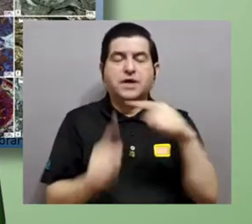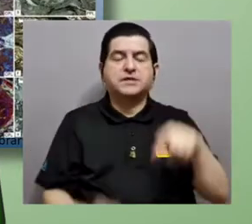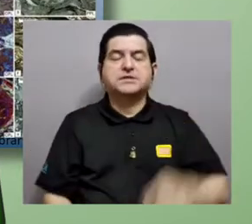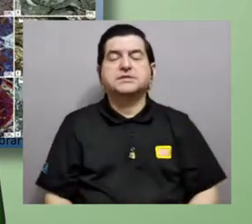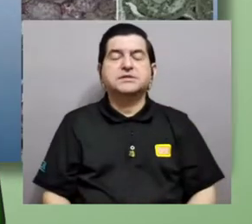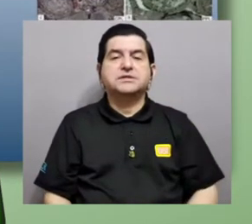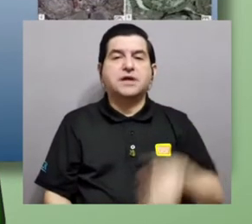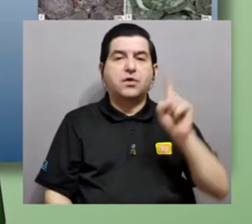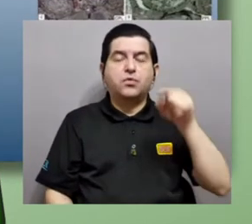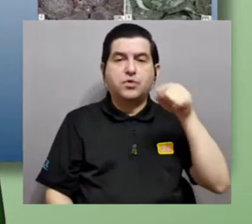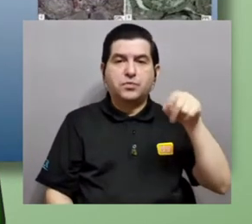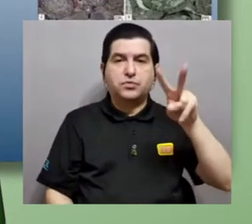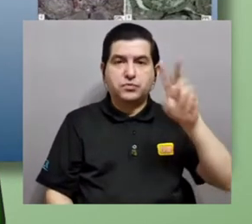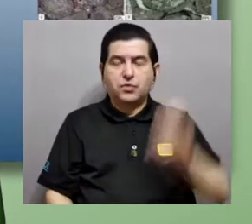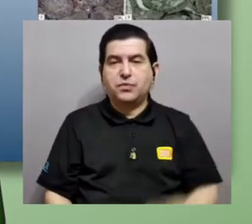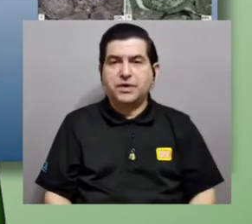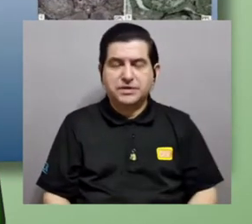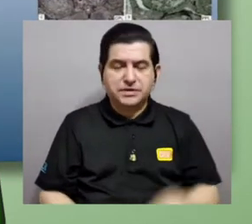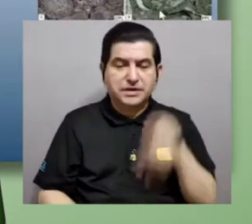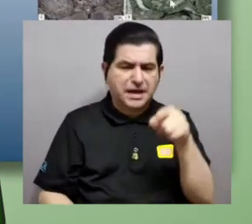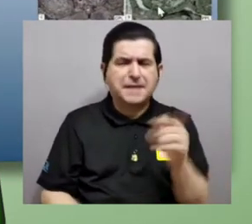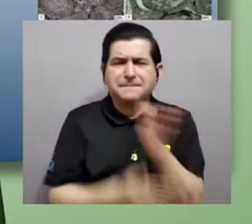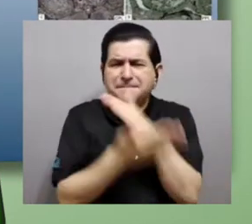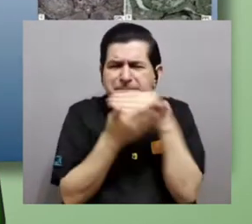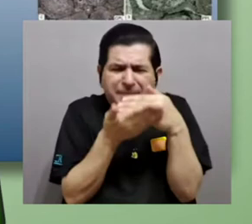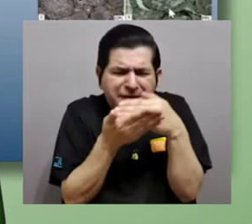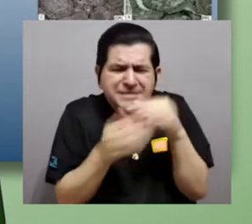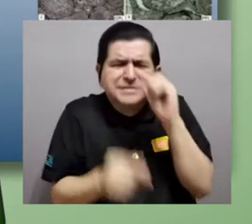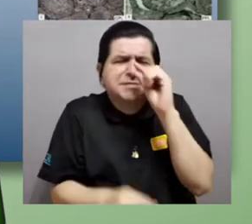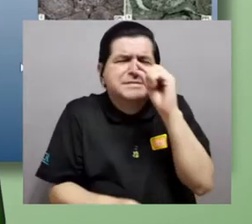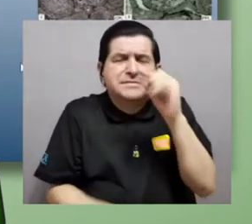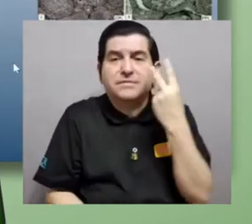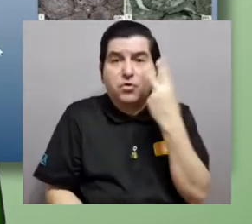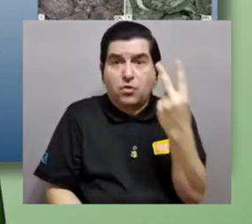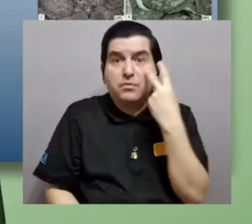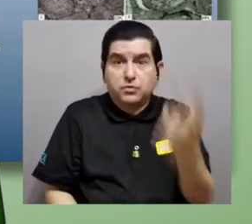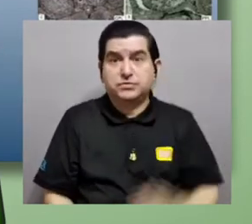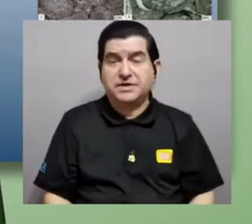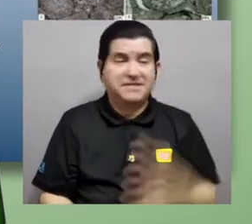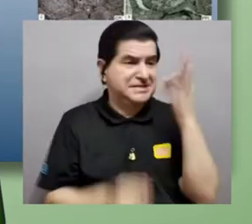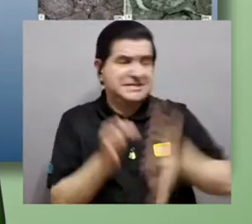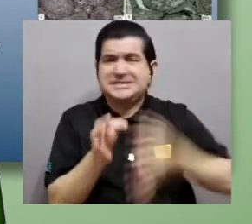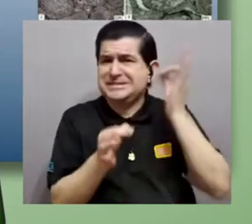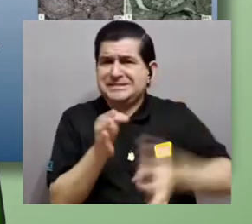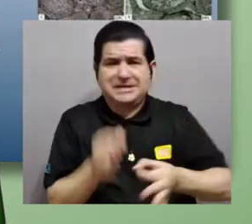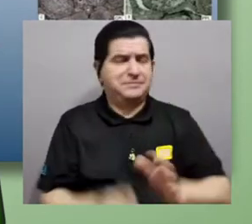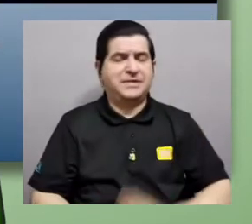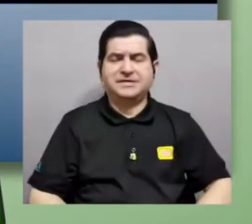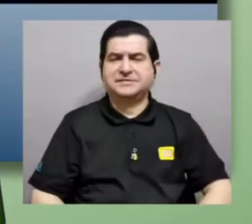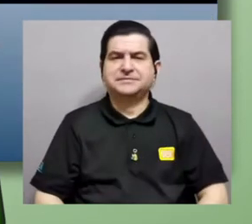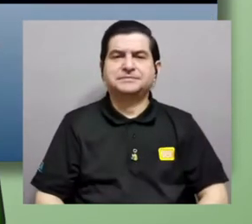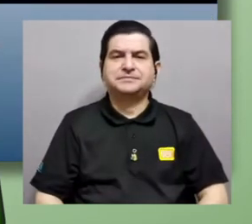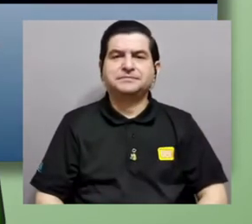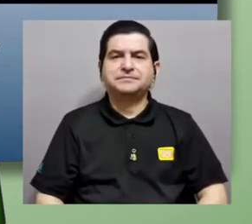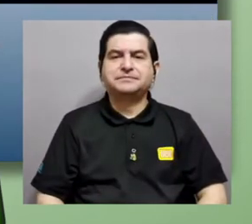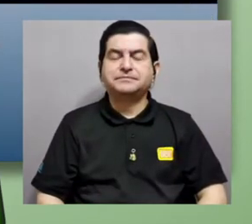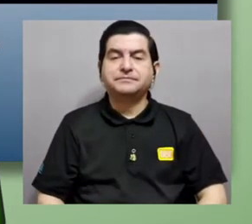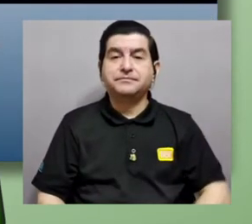Tienen formas de varilla hueca, filamentos o cuerpos esféricos, como podemos ver aquí. Son formas muy simples y muy pequeñas.